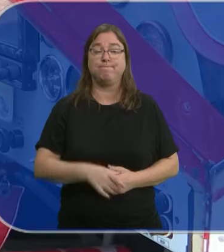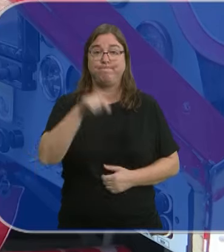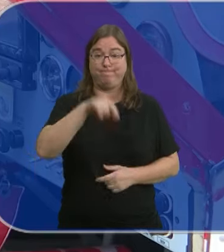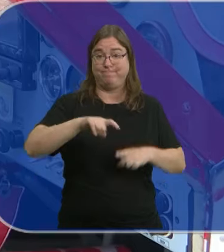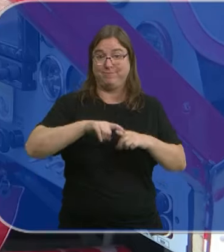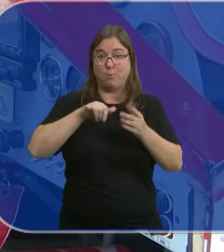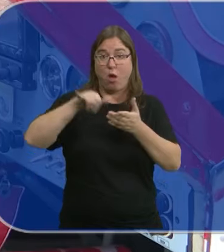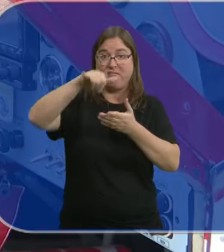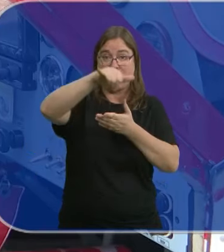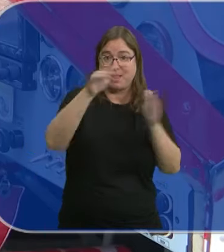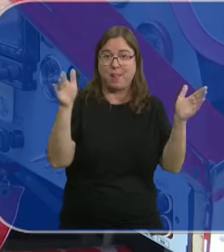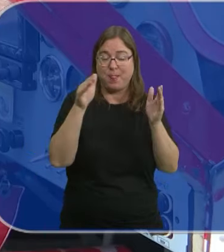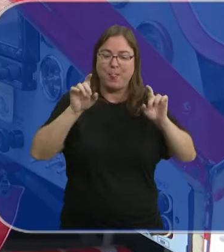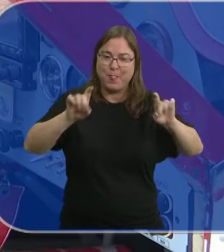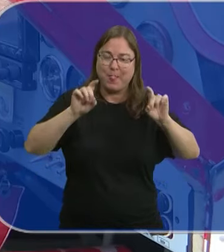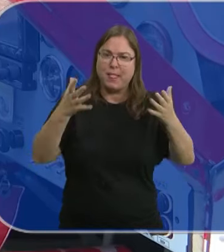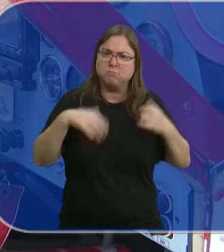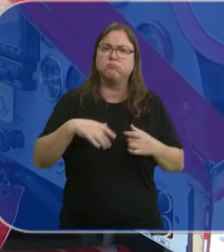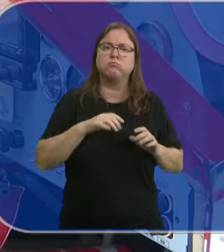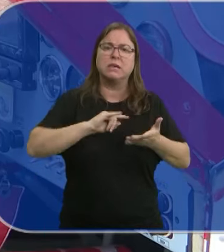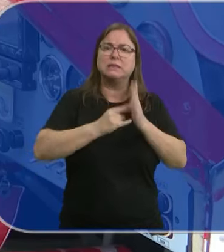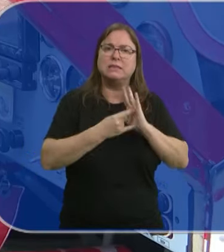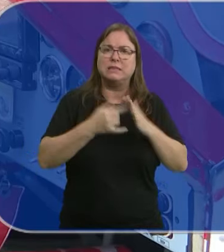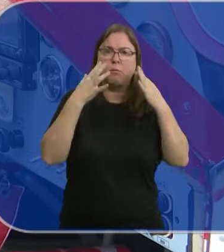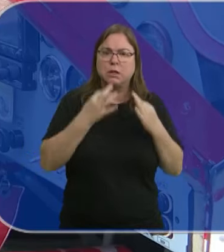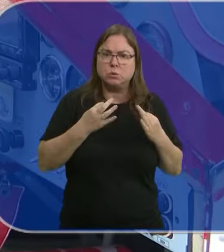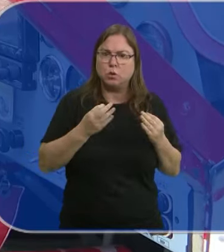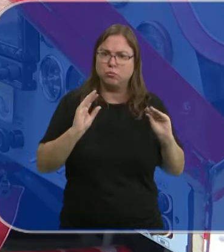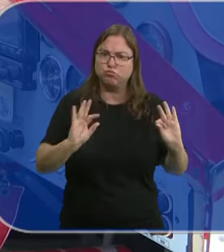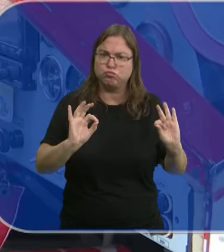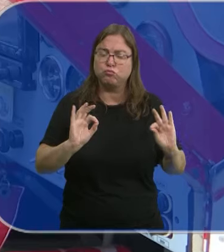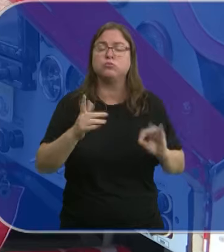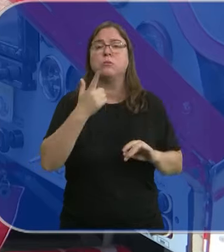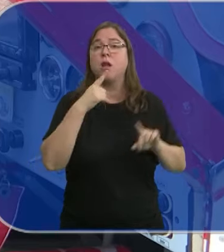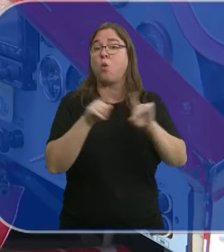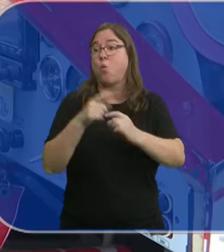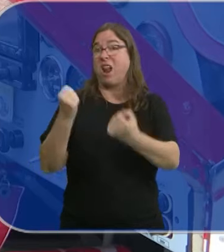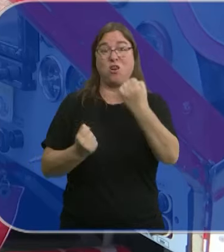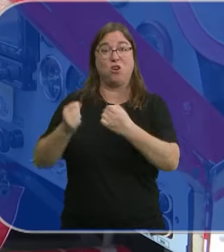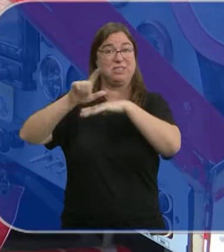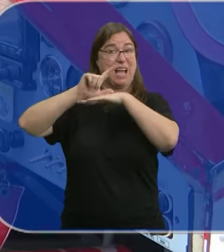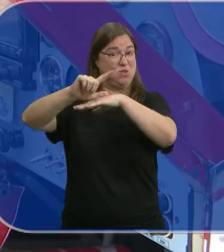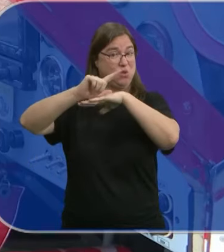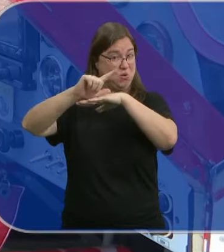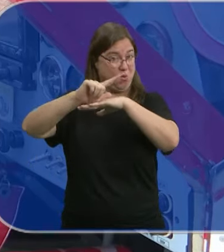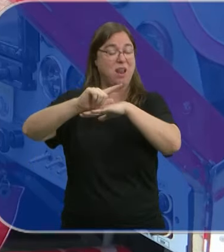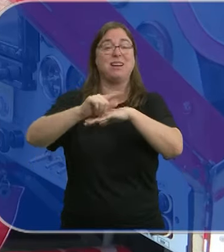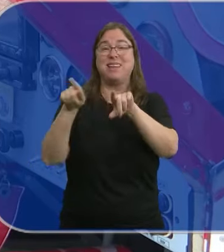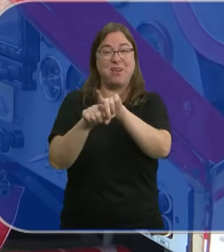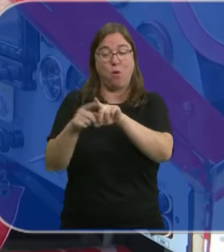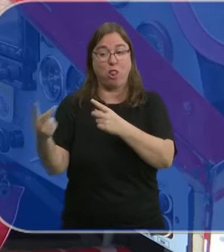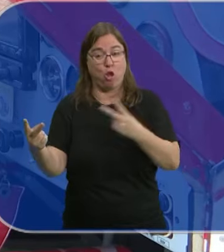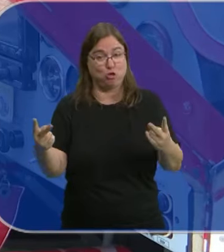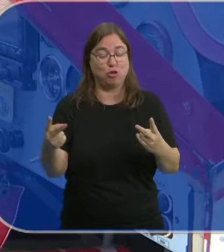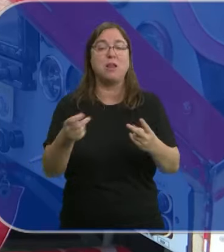Este tipo de avionetas de instrucción cuentan con un importante sistema de seguridad. Al igual que un coche de autoescuela, cuenta con mandos para el